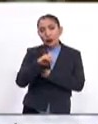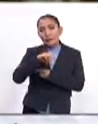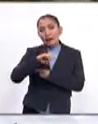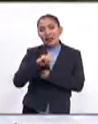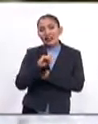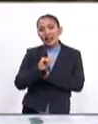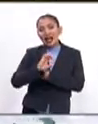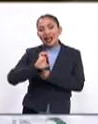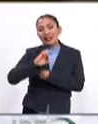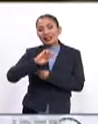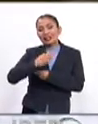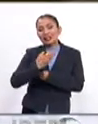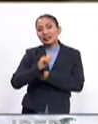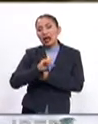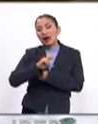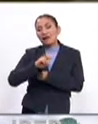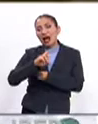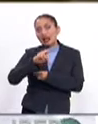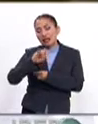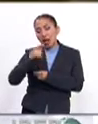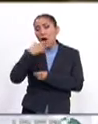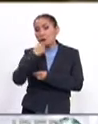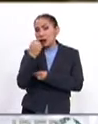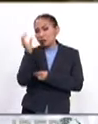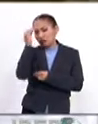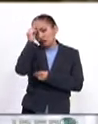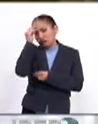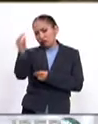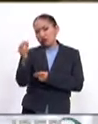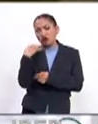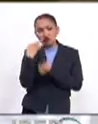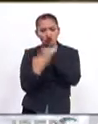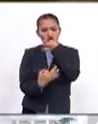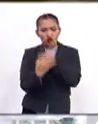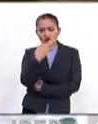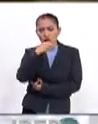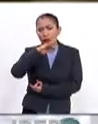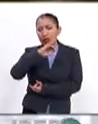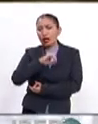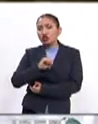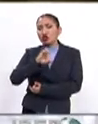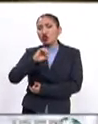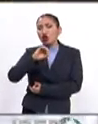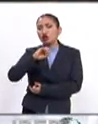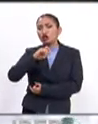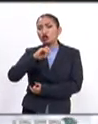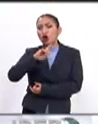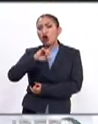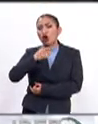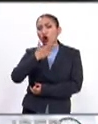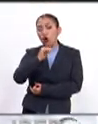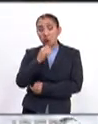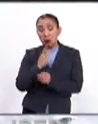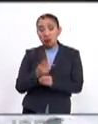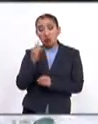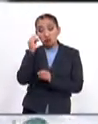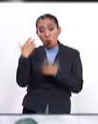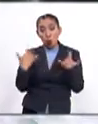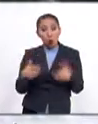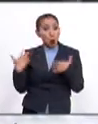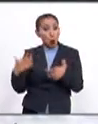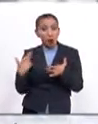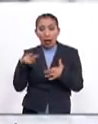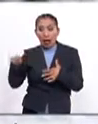Medina Echavarría en México, un sociólogo, jurista y realmente casi